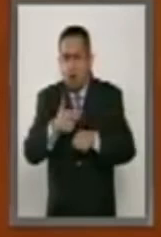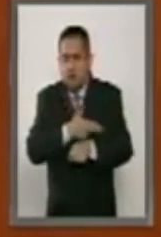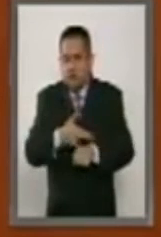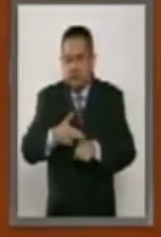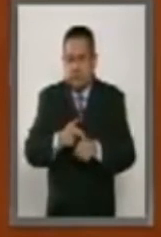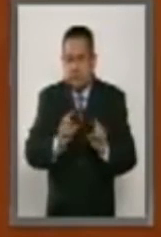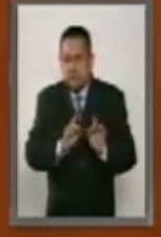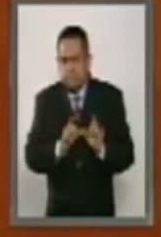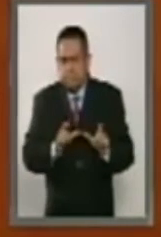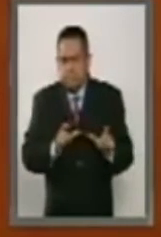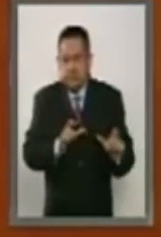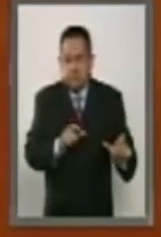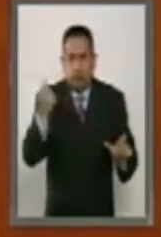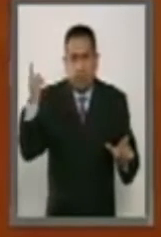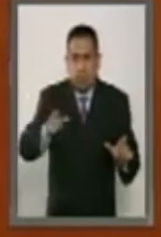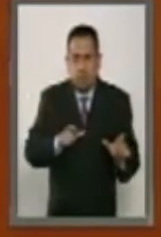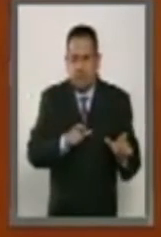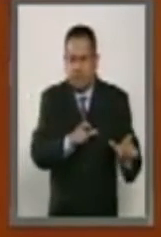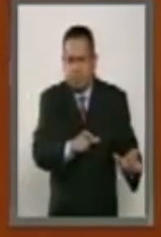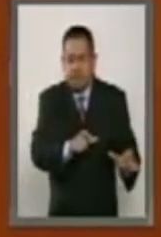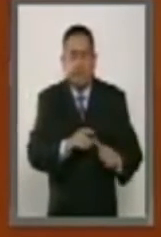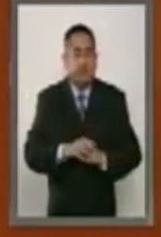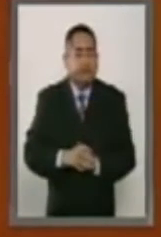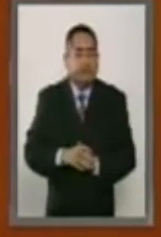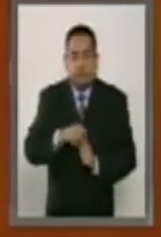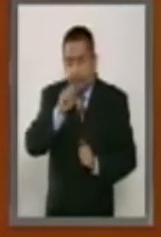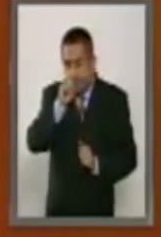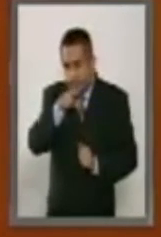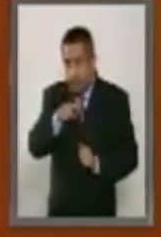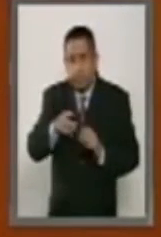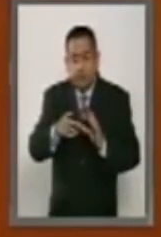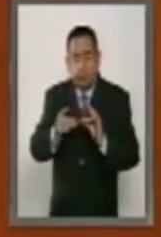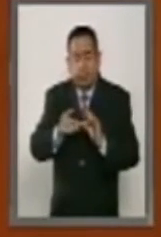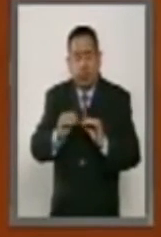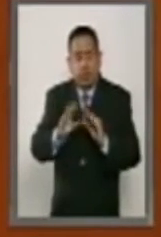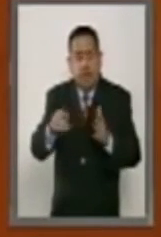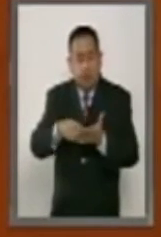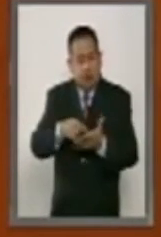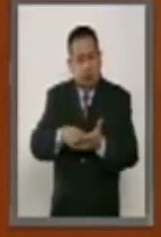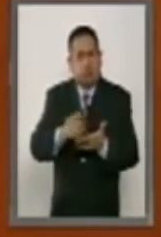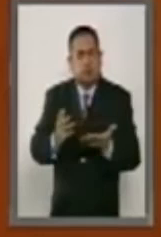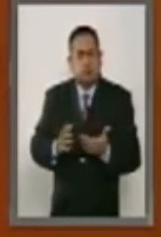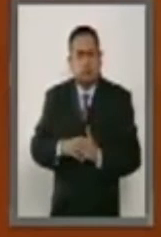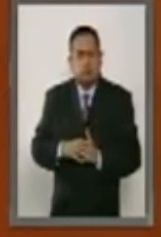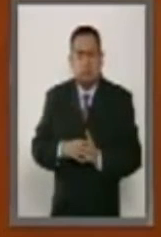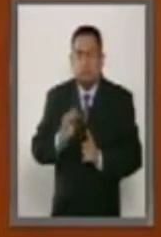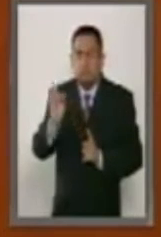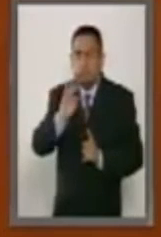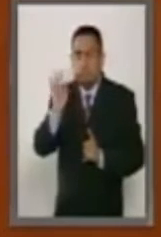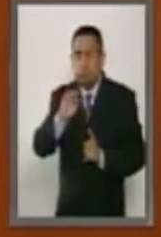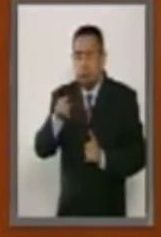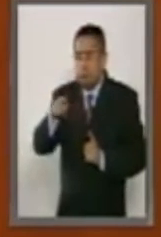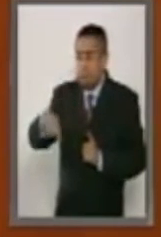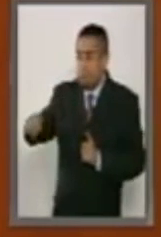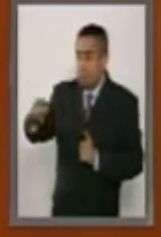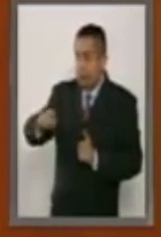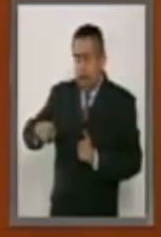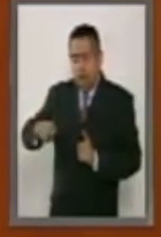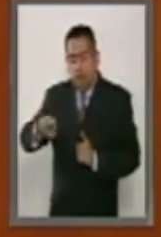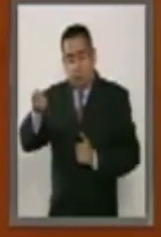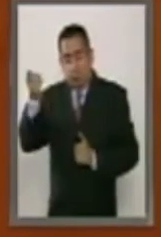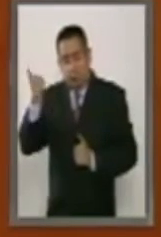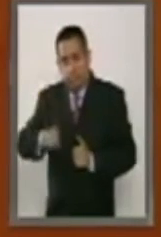que puede imponer la autoridad. También se determina que en contra de las resoluciones de la autoridad